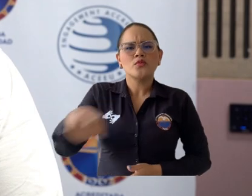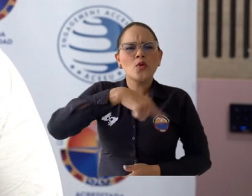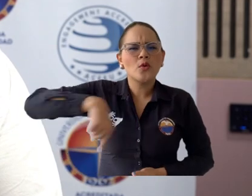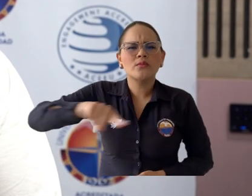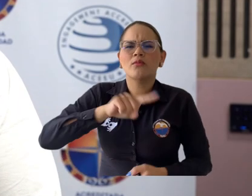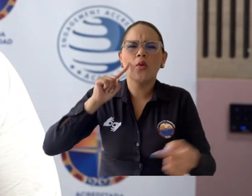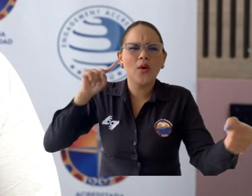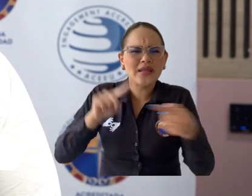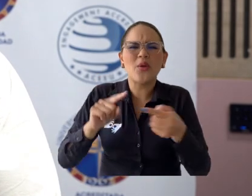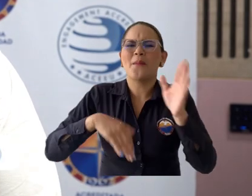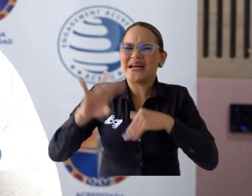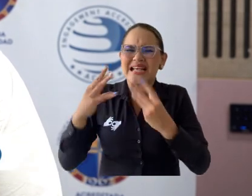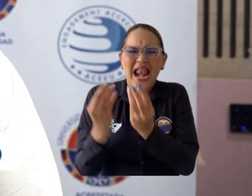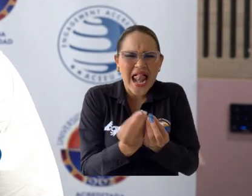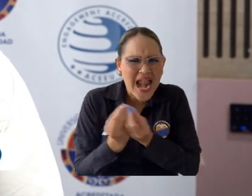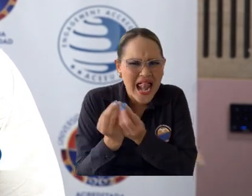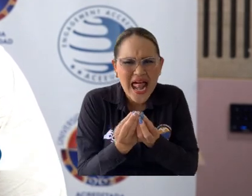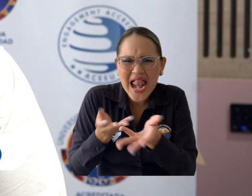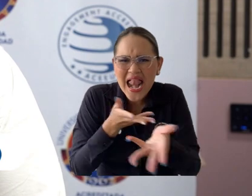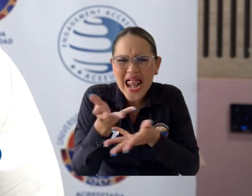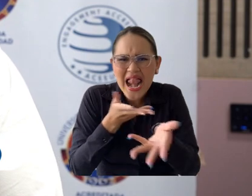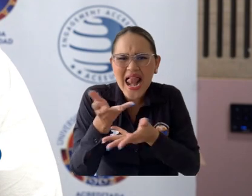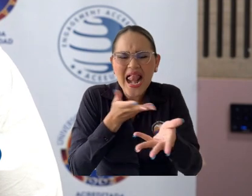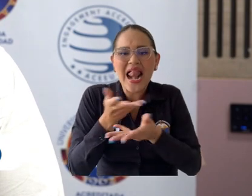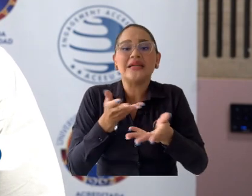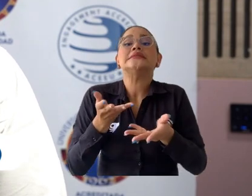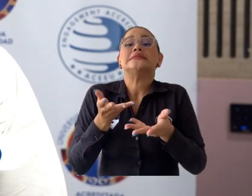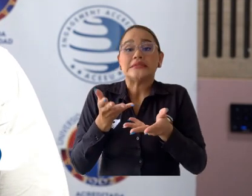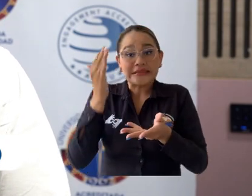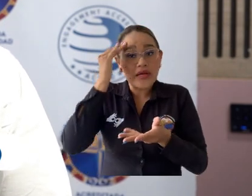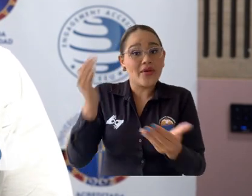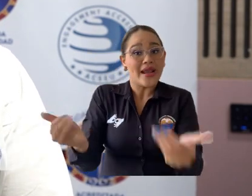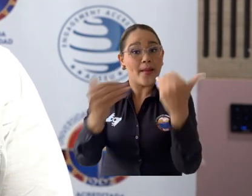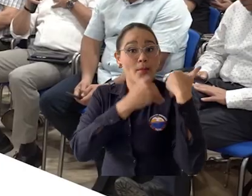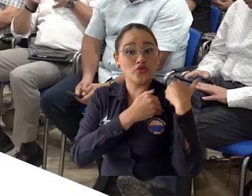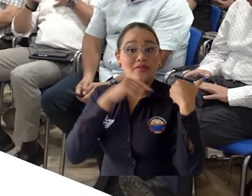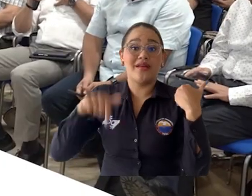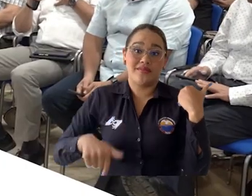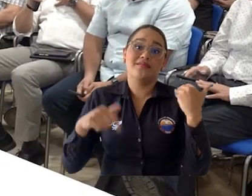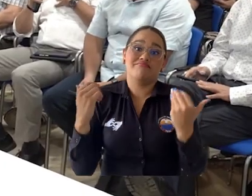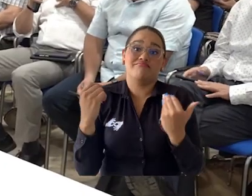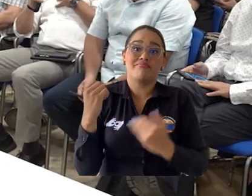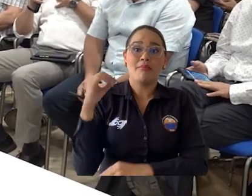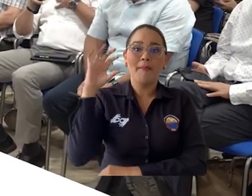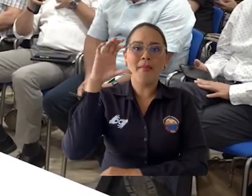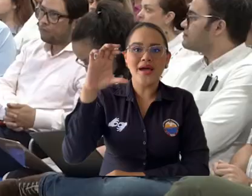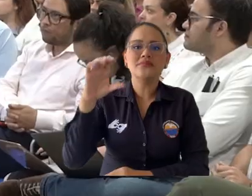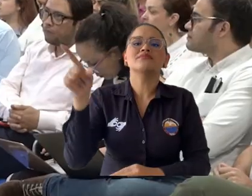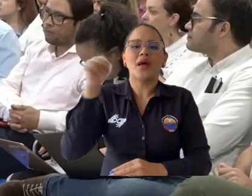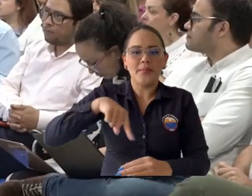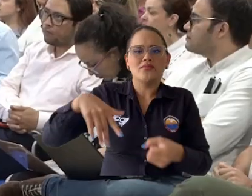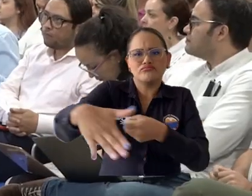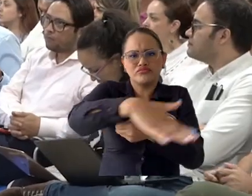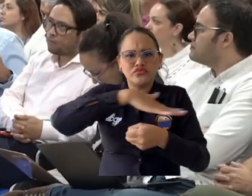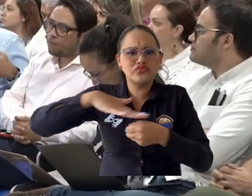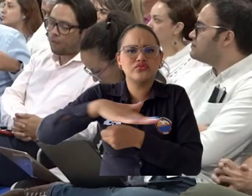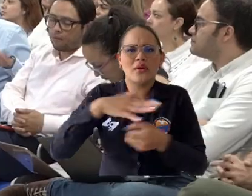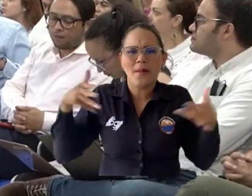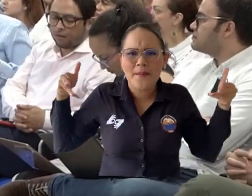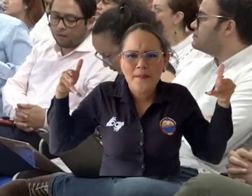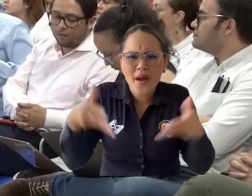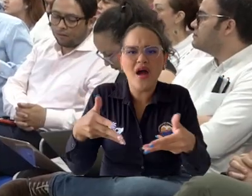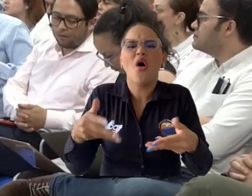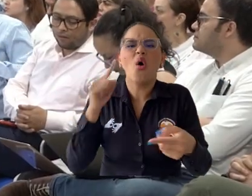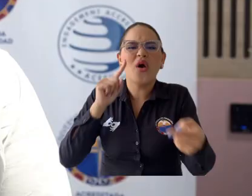Lo que buscamos es construir mayores consensos en la lógica de la gran responsabilidad que tenemos como país y como sector de dejar el mejor proyecto